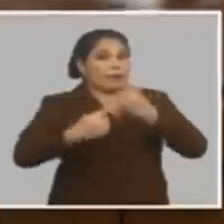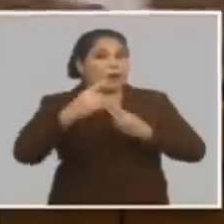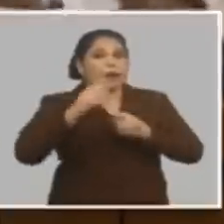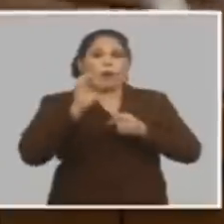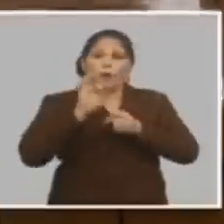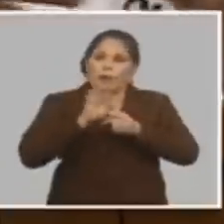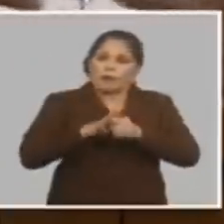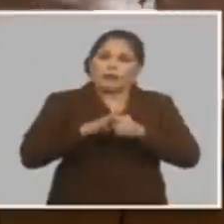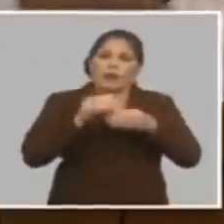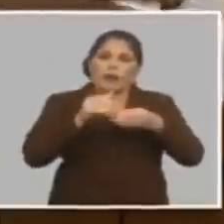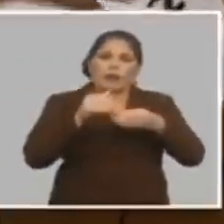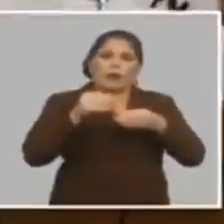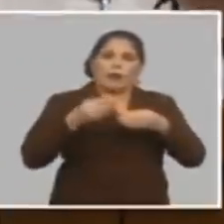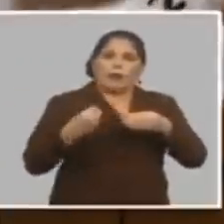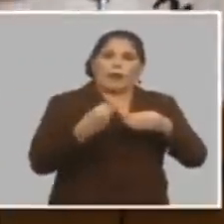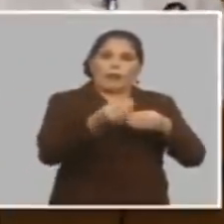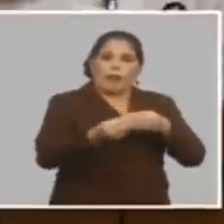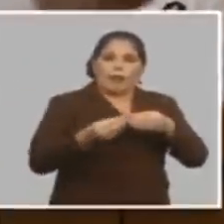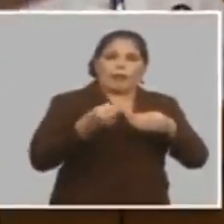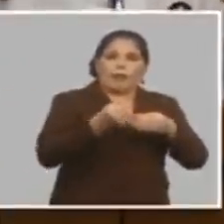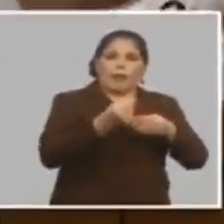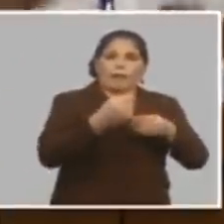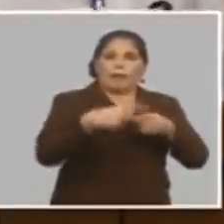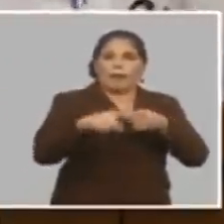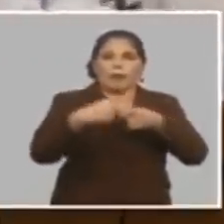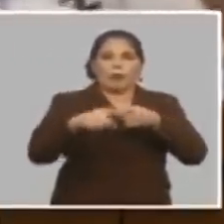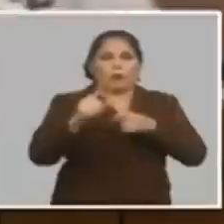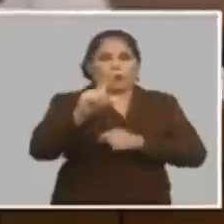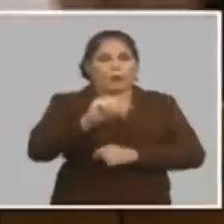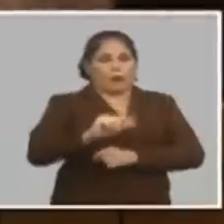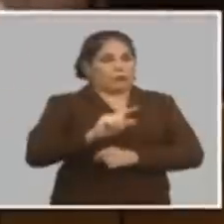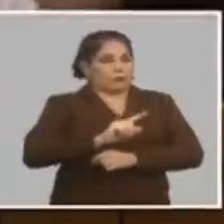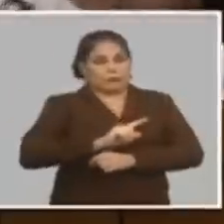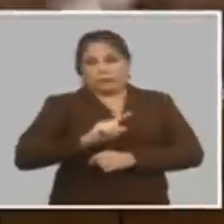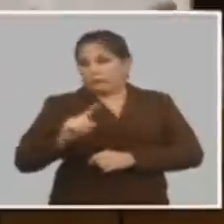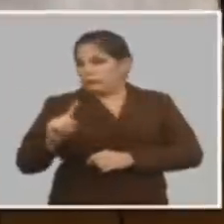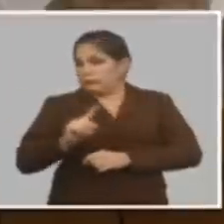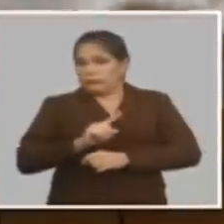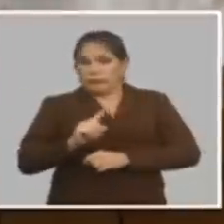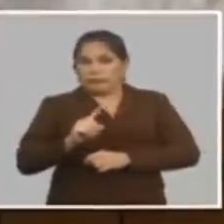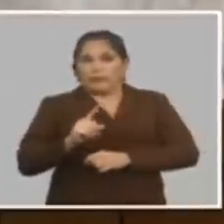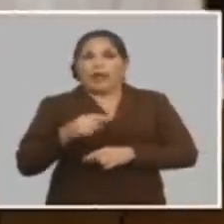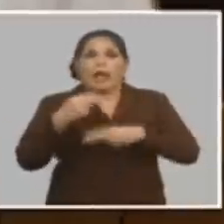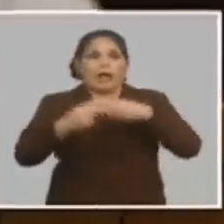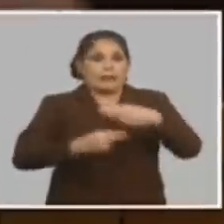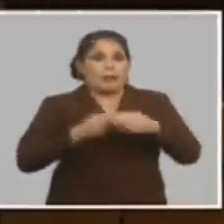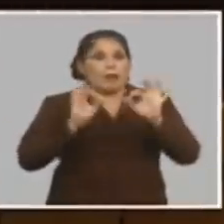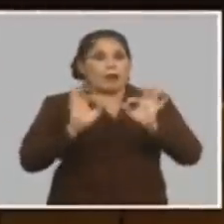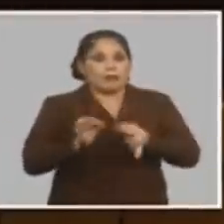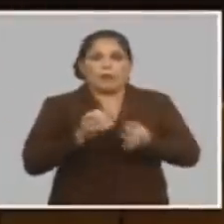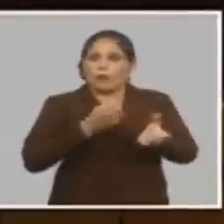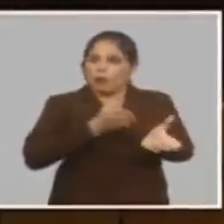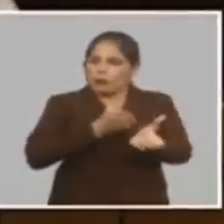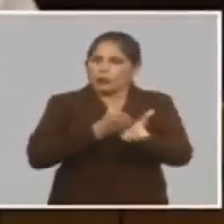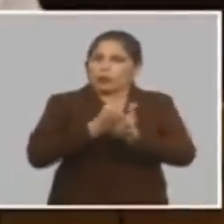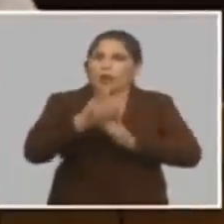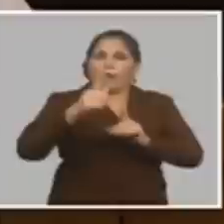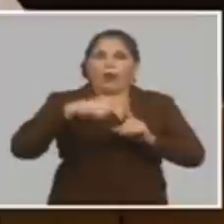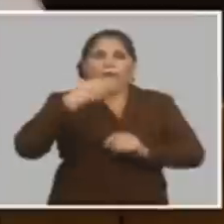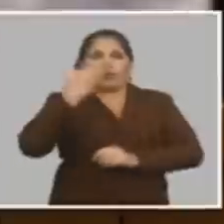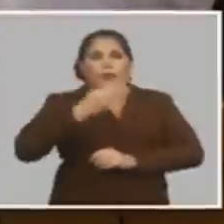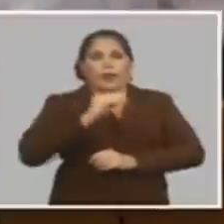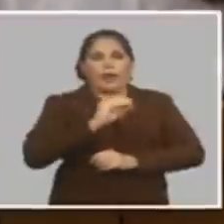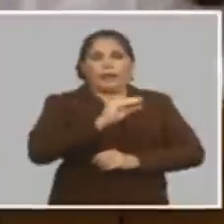empezar todavía a darle precios de productos más baratos si hacemos eso seguimos con la teoría de